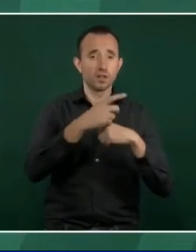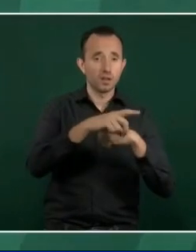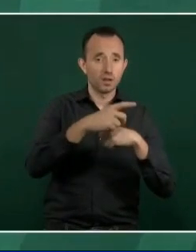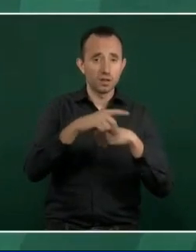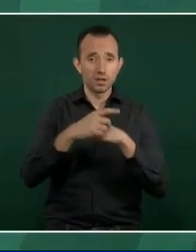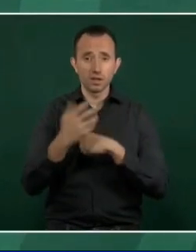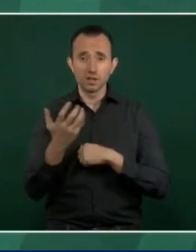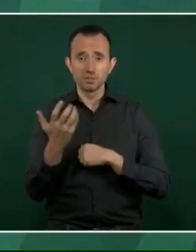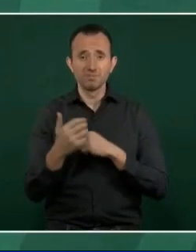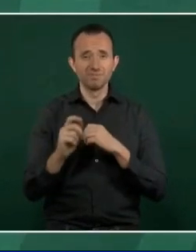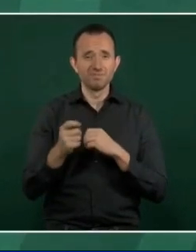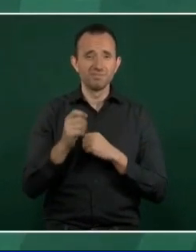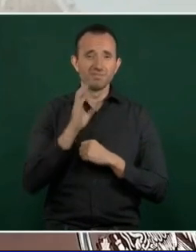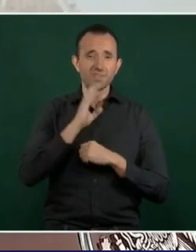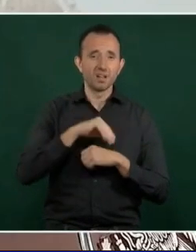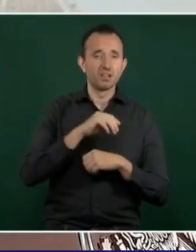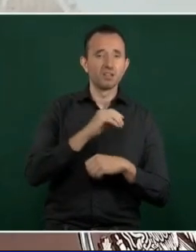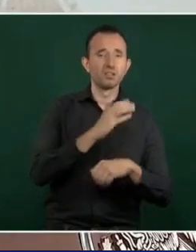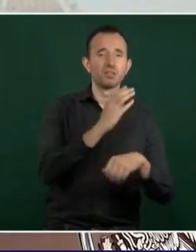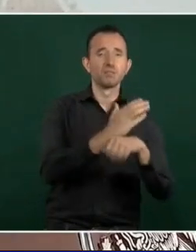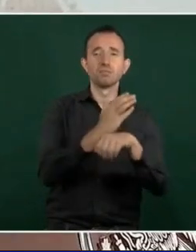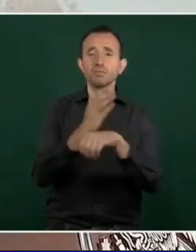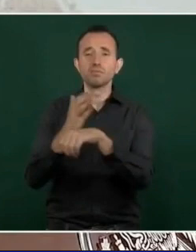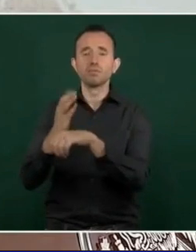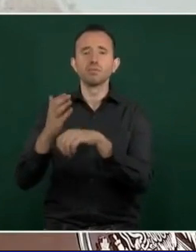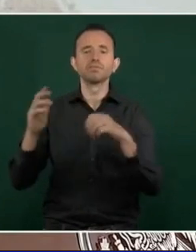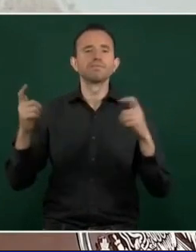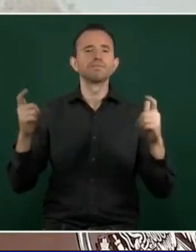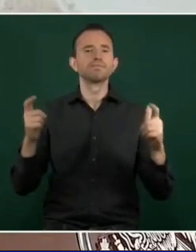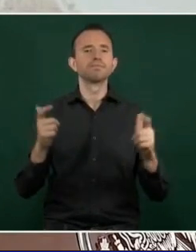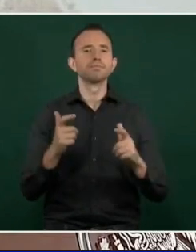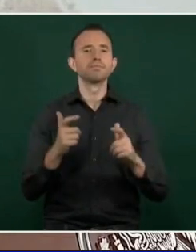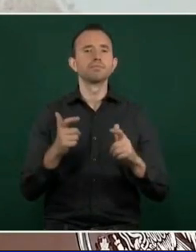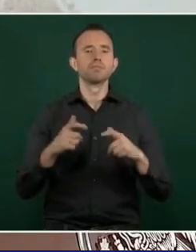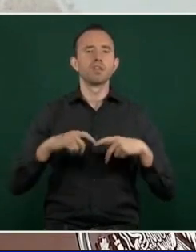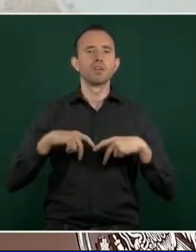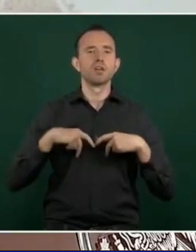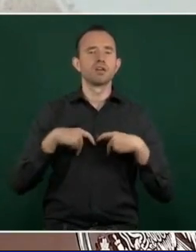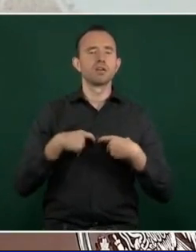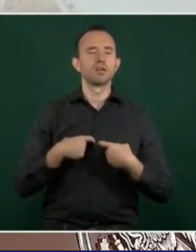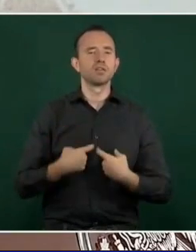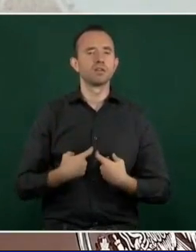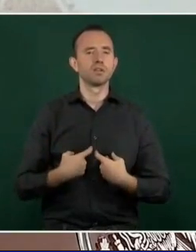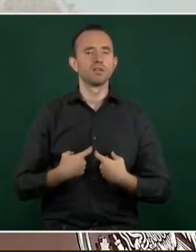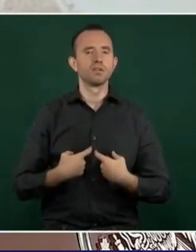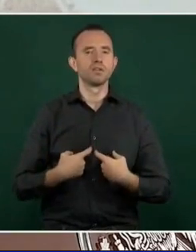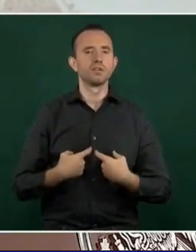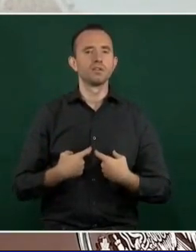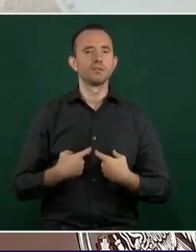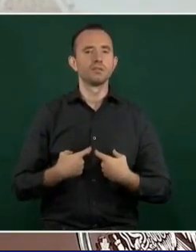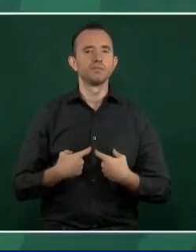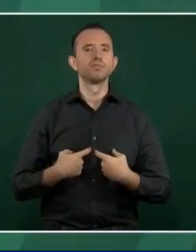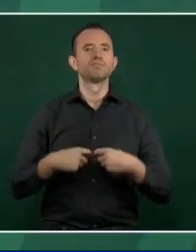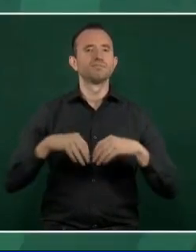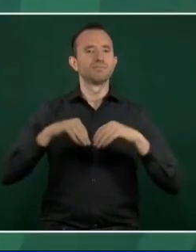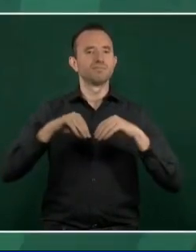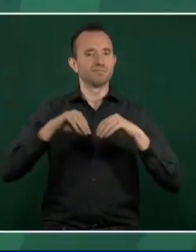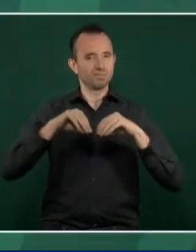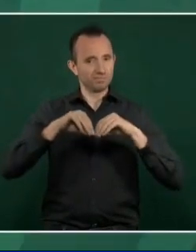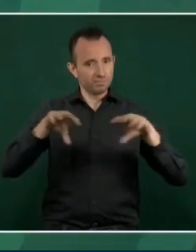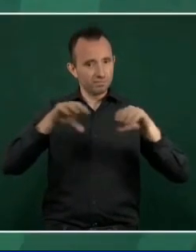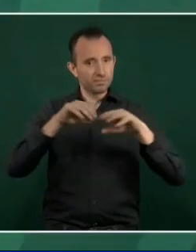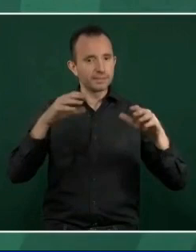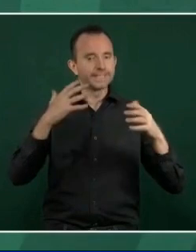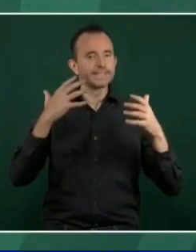y dándolo a conocer y reconociéndolo, se